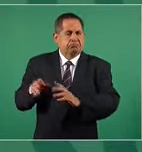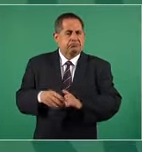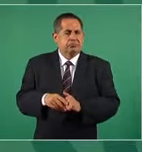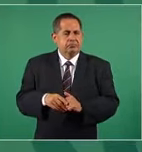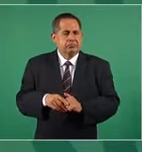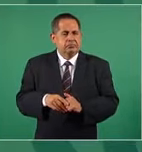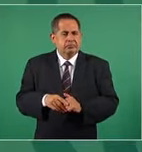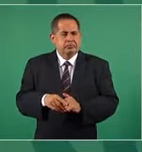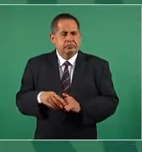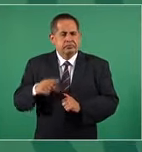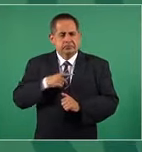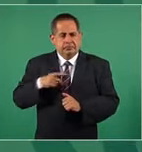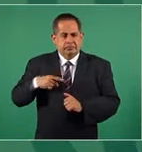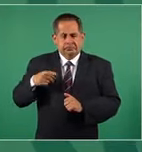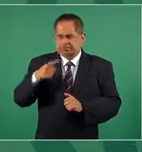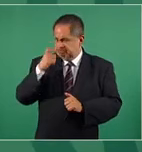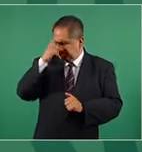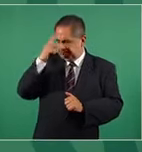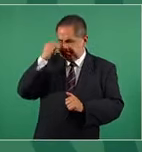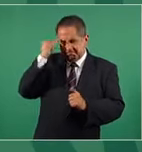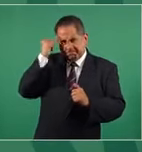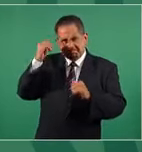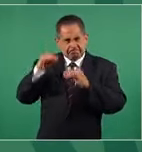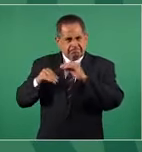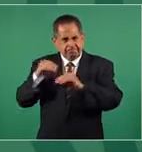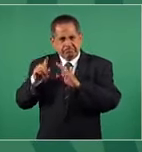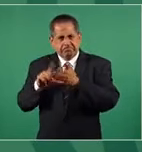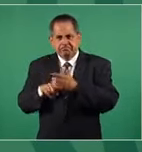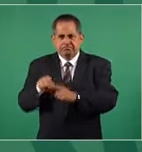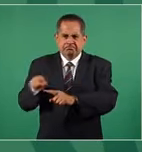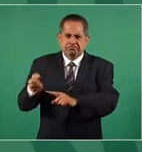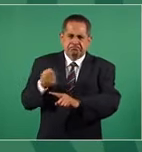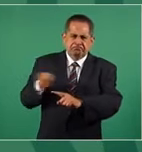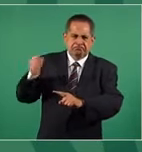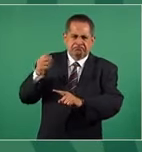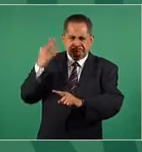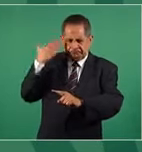se tiene creatividad, tiene talento.